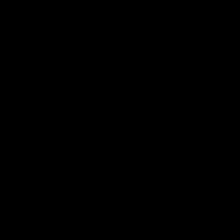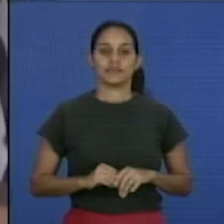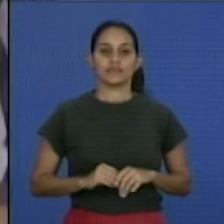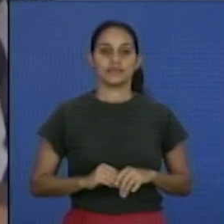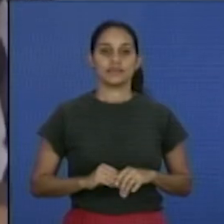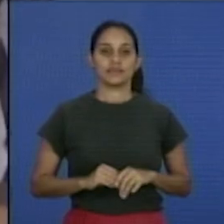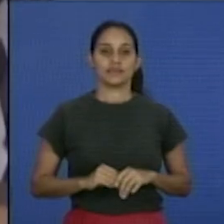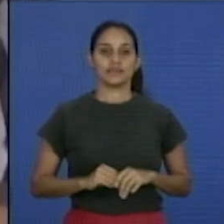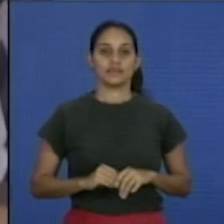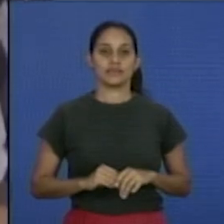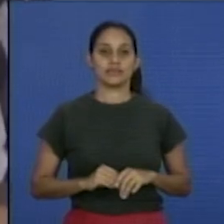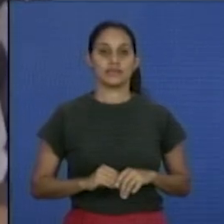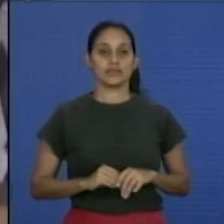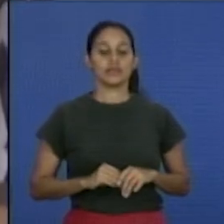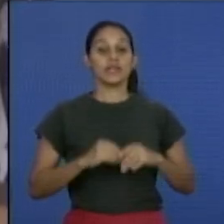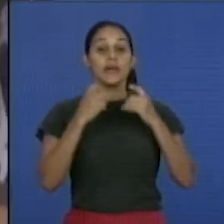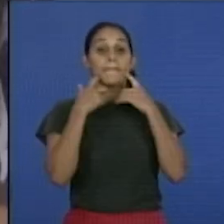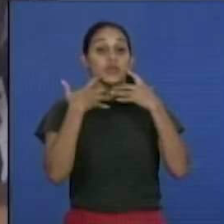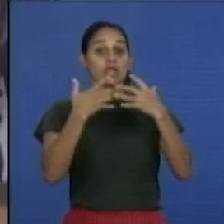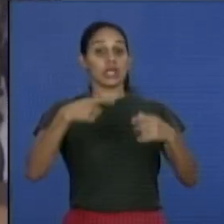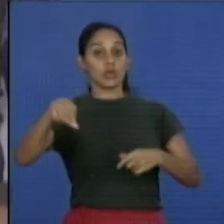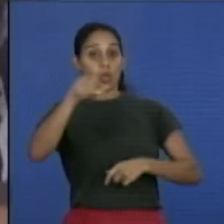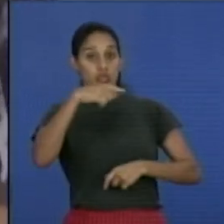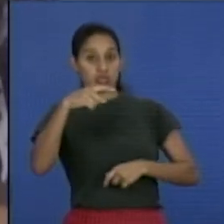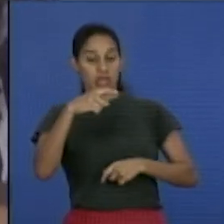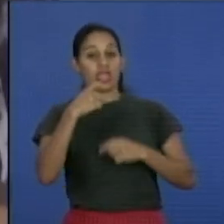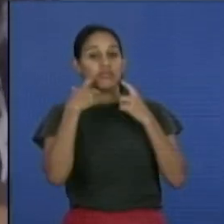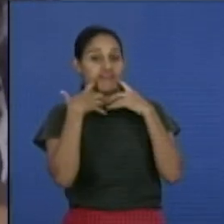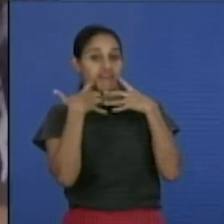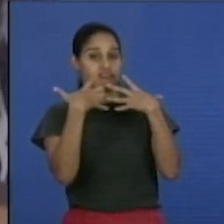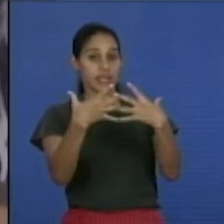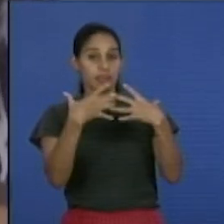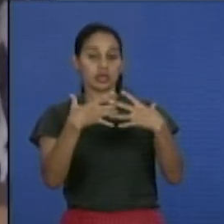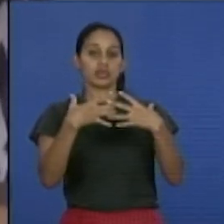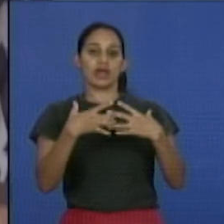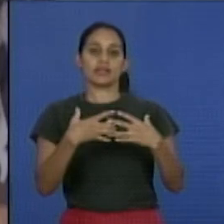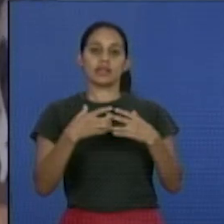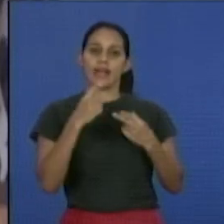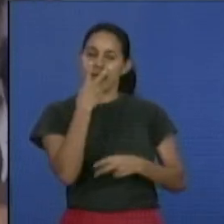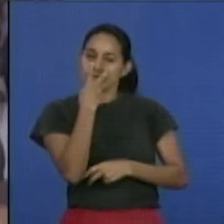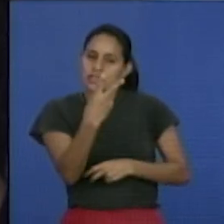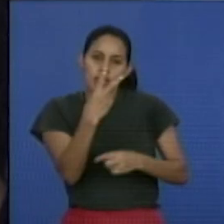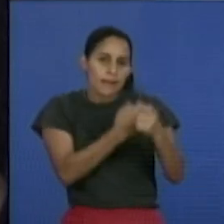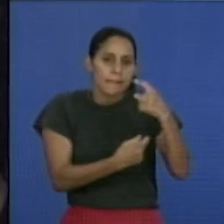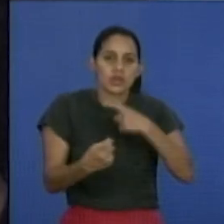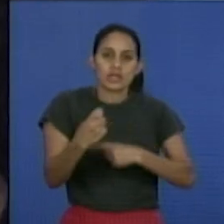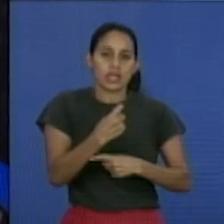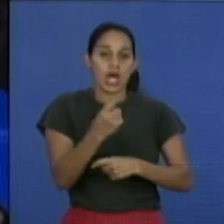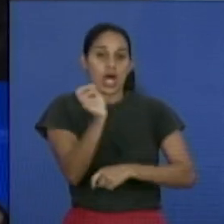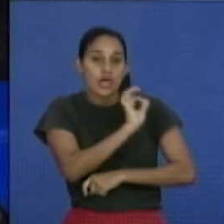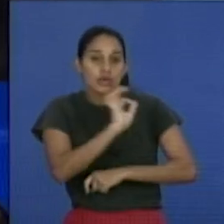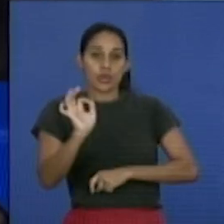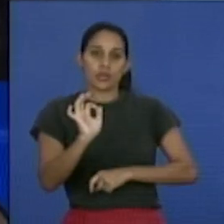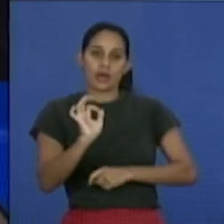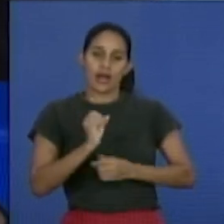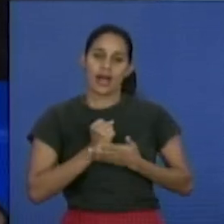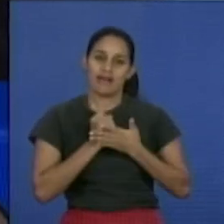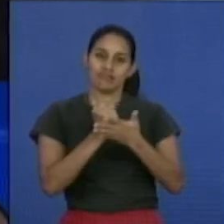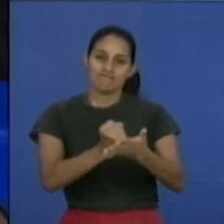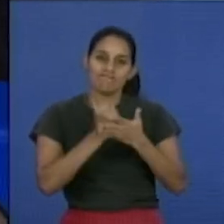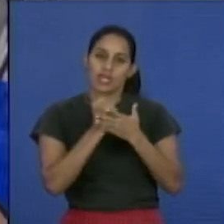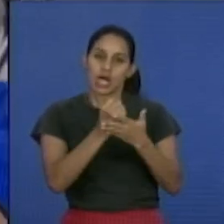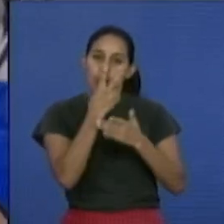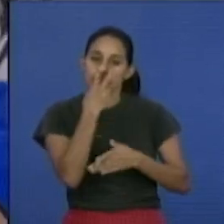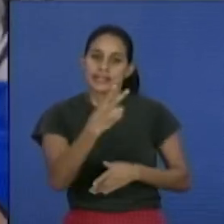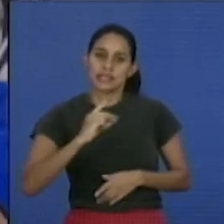Nunca dejen de ser ángeles, nunca dejen de tener esas manos dispuestas, nunca dejen de acompañar todo